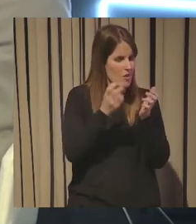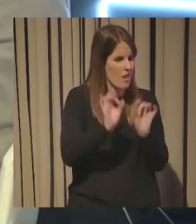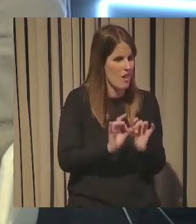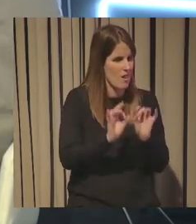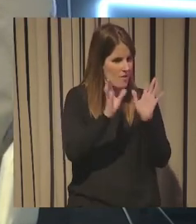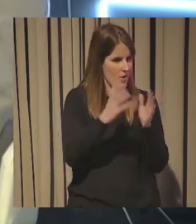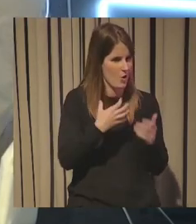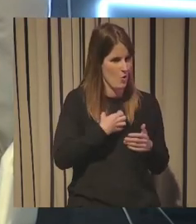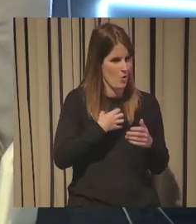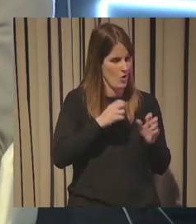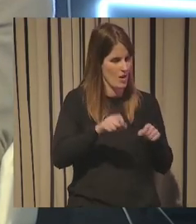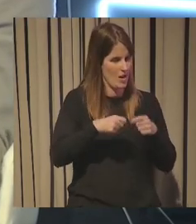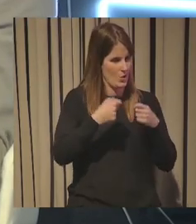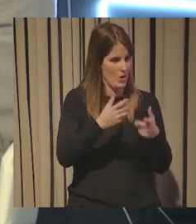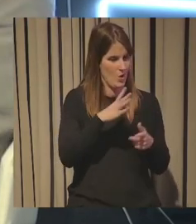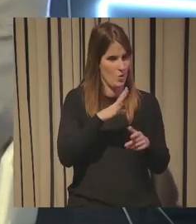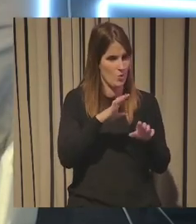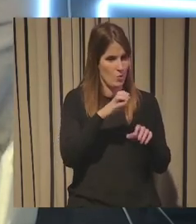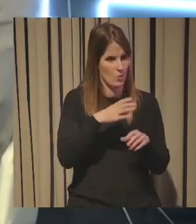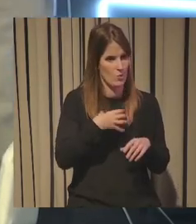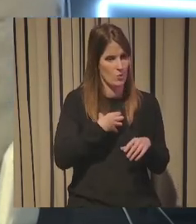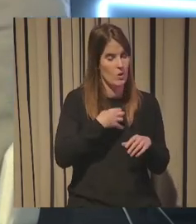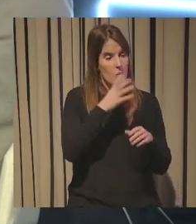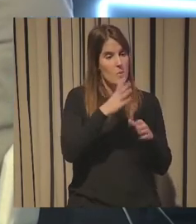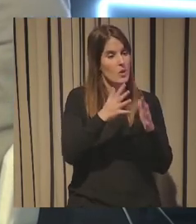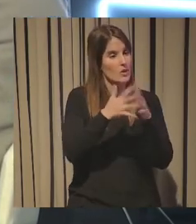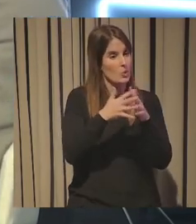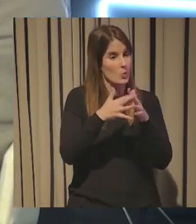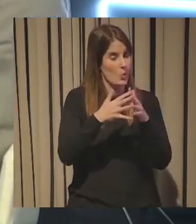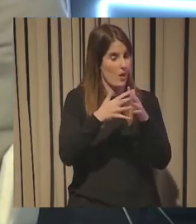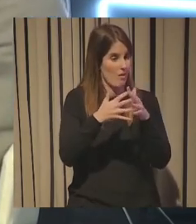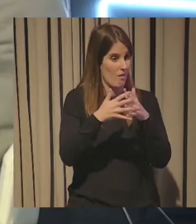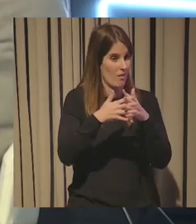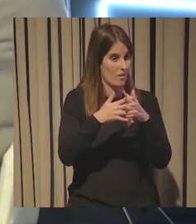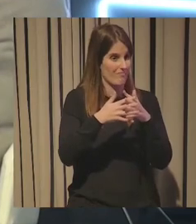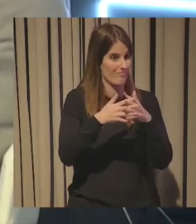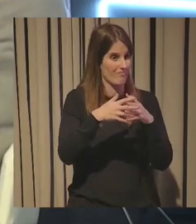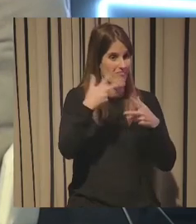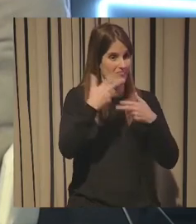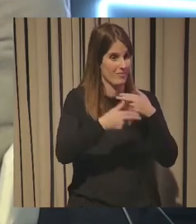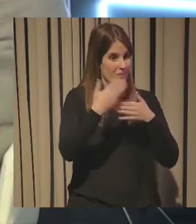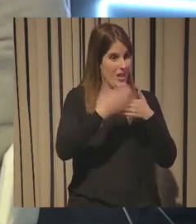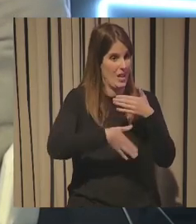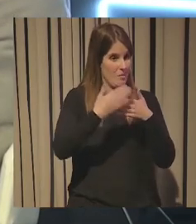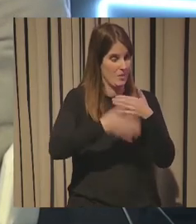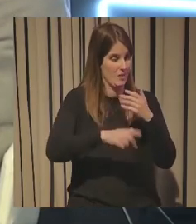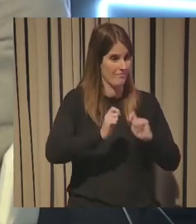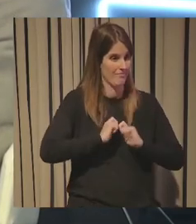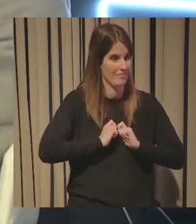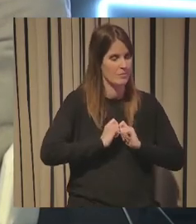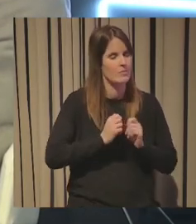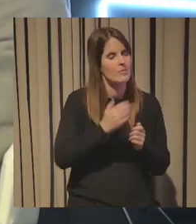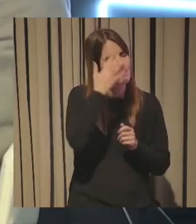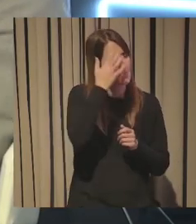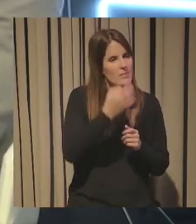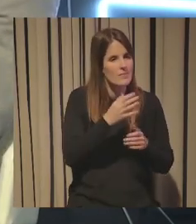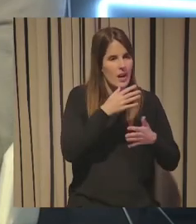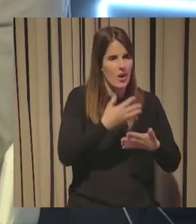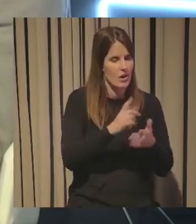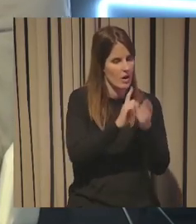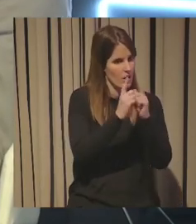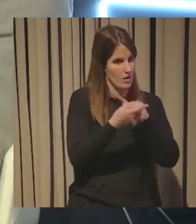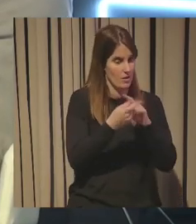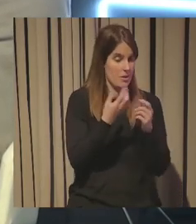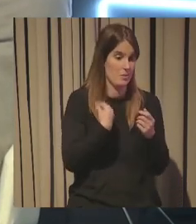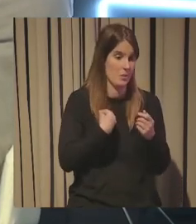natural las propias organizaciones por nuestros ritmos yo creo que uno de los principales cambios aparte de